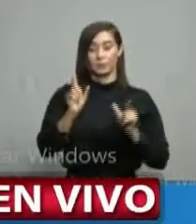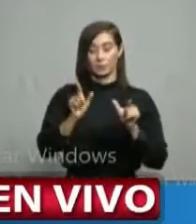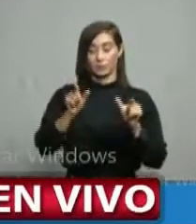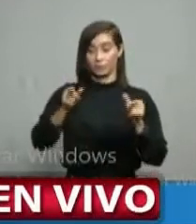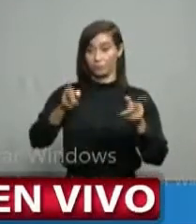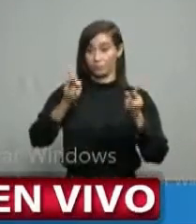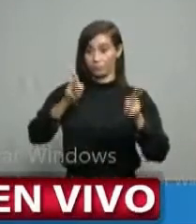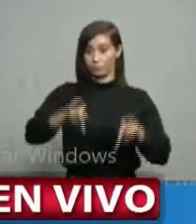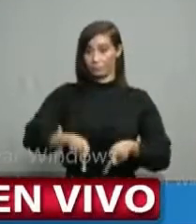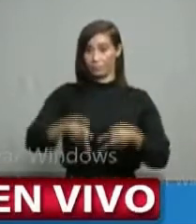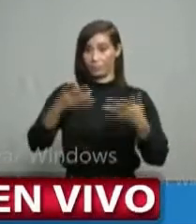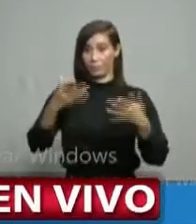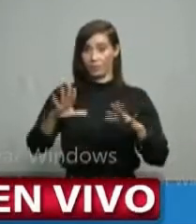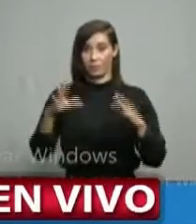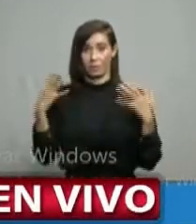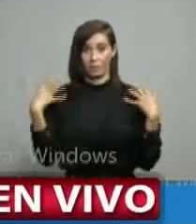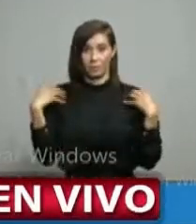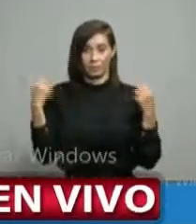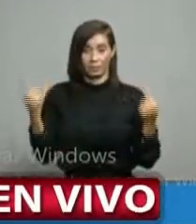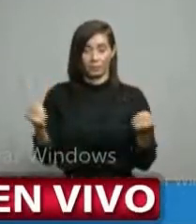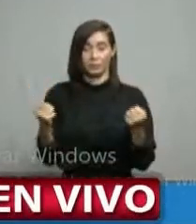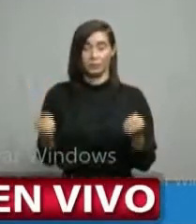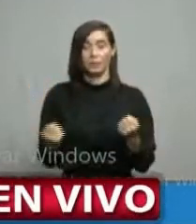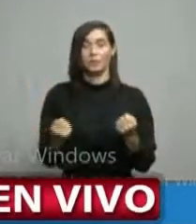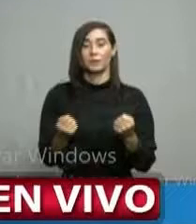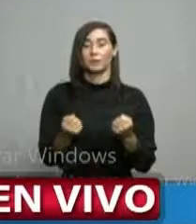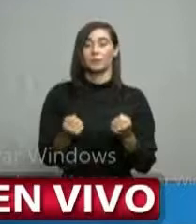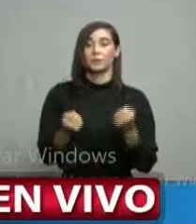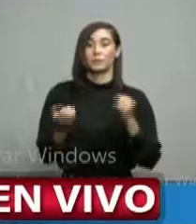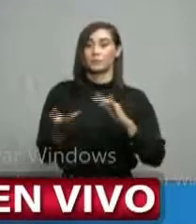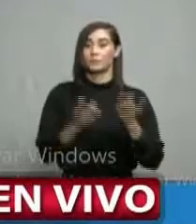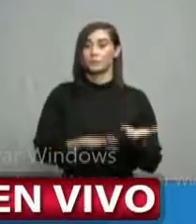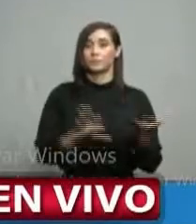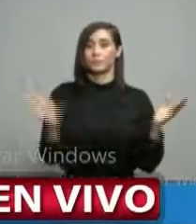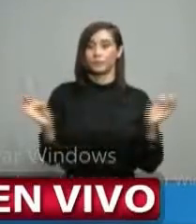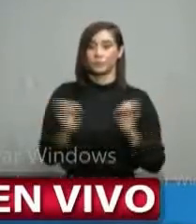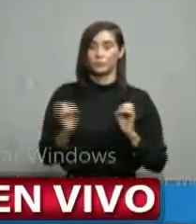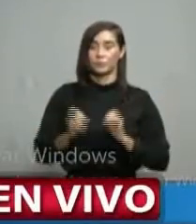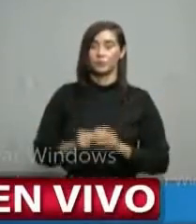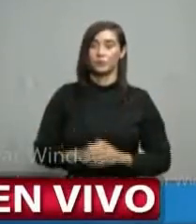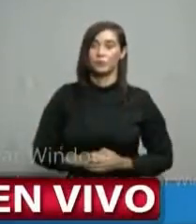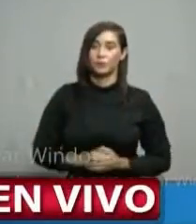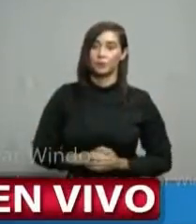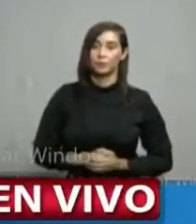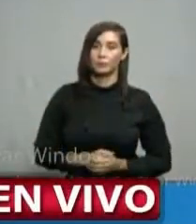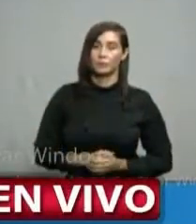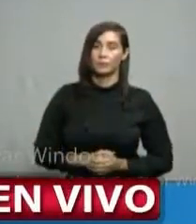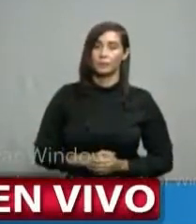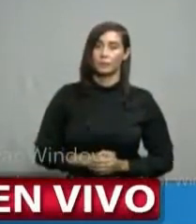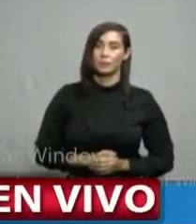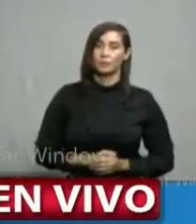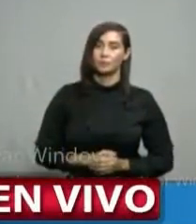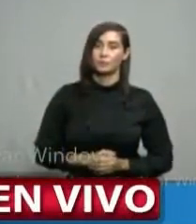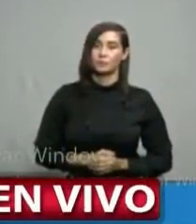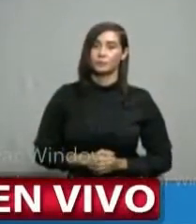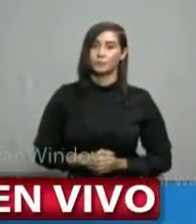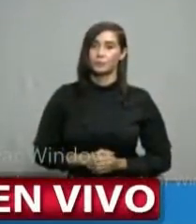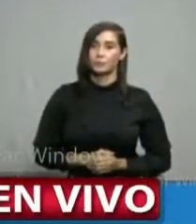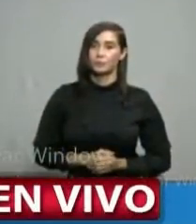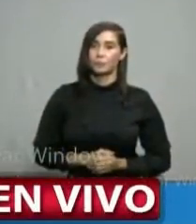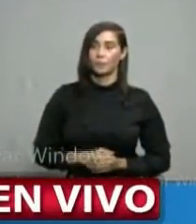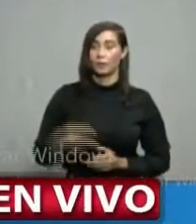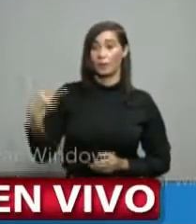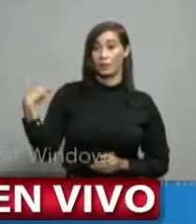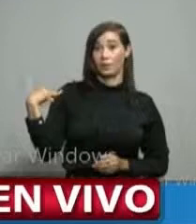912 acumulados, 0 fallecimientos. María